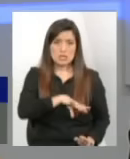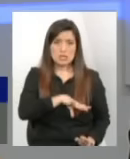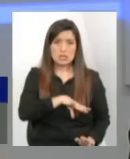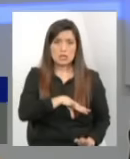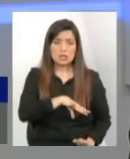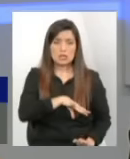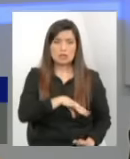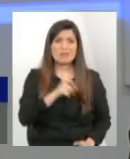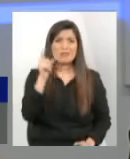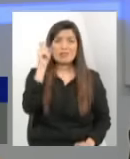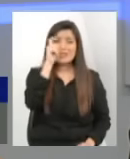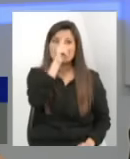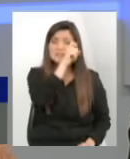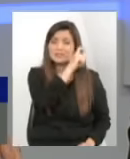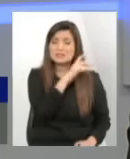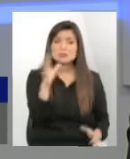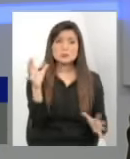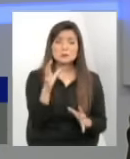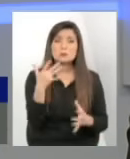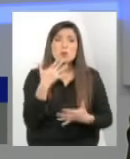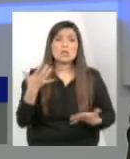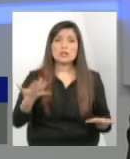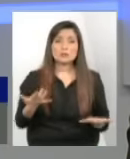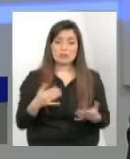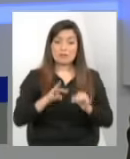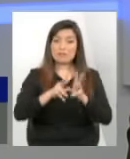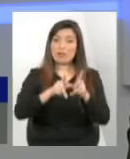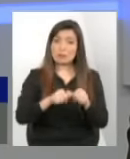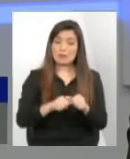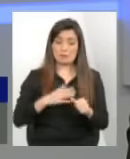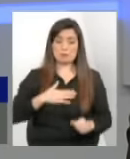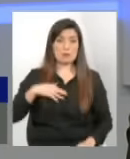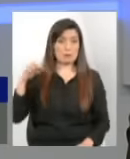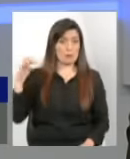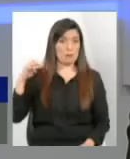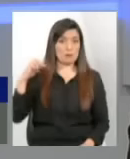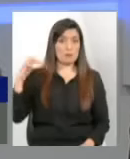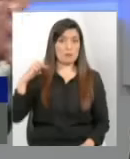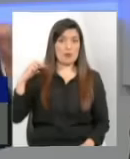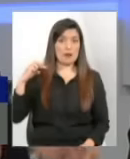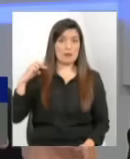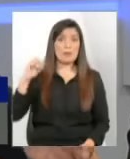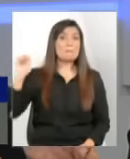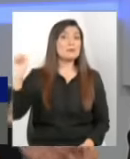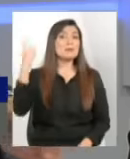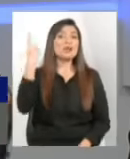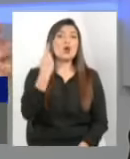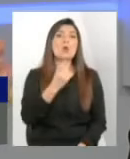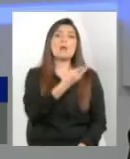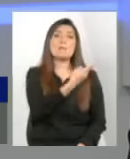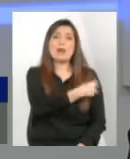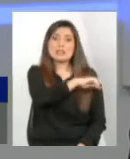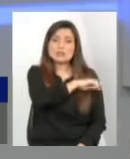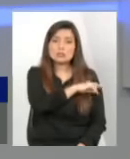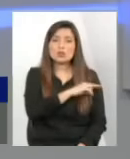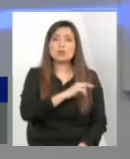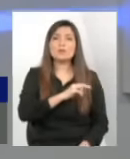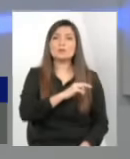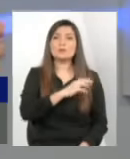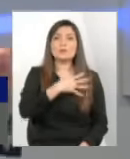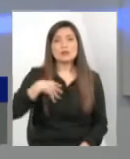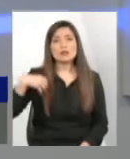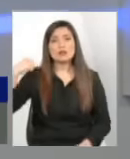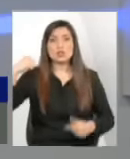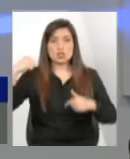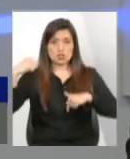Chile es muy difícil tanto así que la familia, mi padre me tuvo que apadrinar y ahora nosotros, yo estoy en